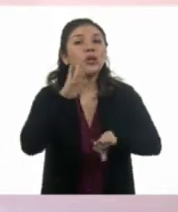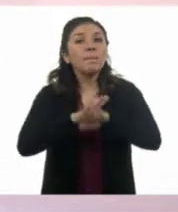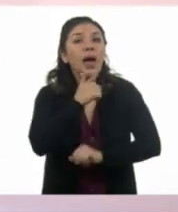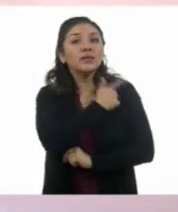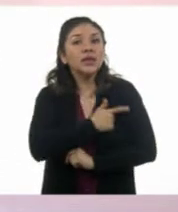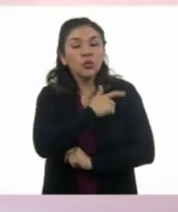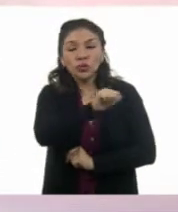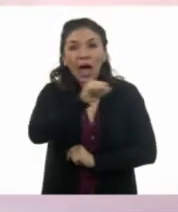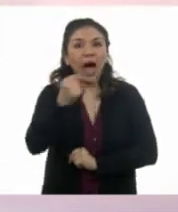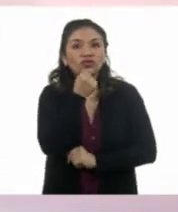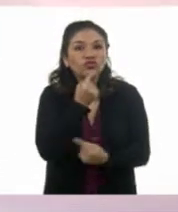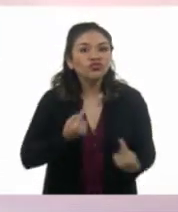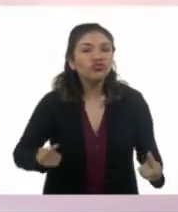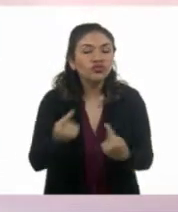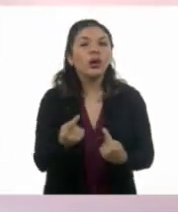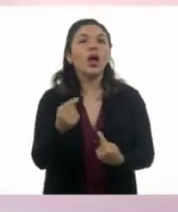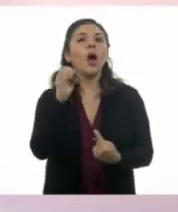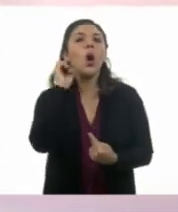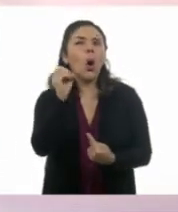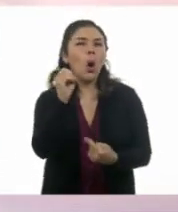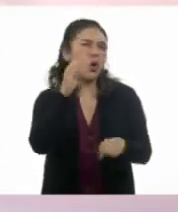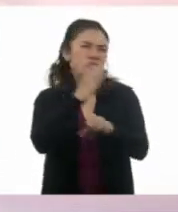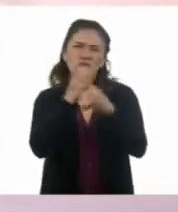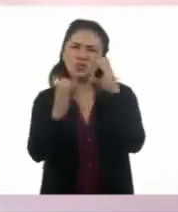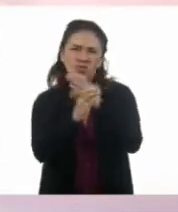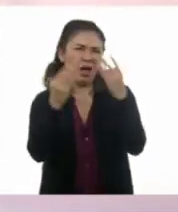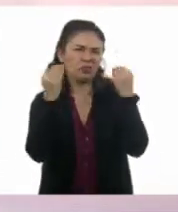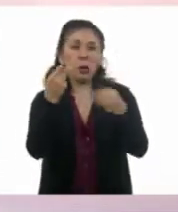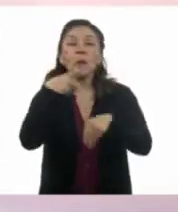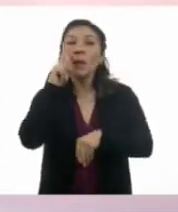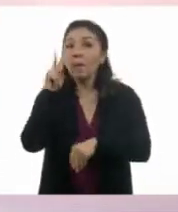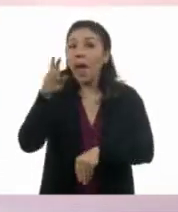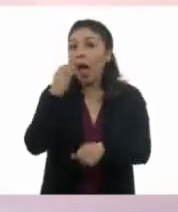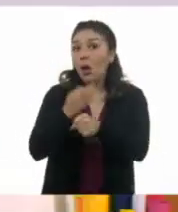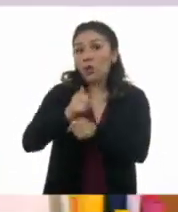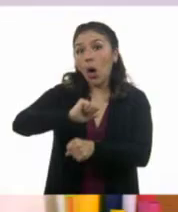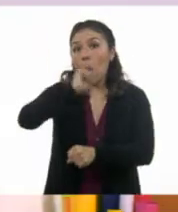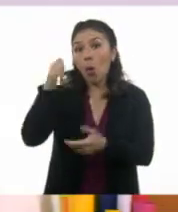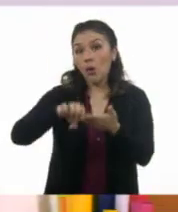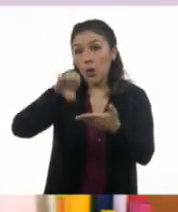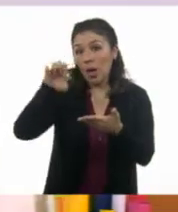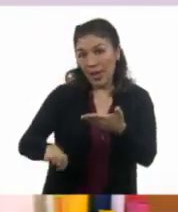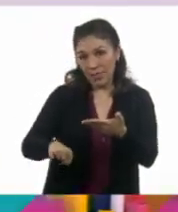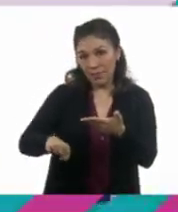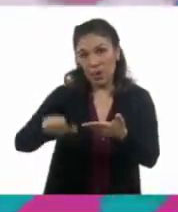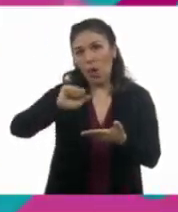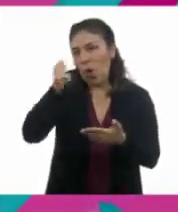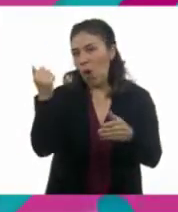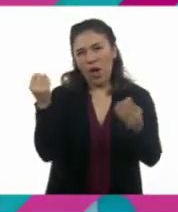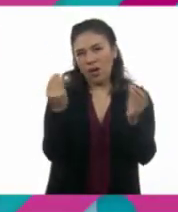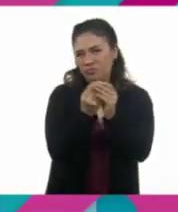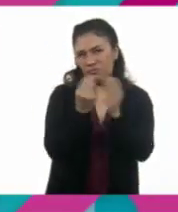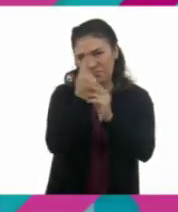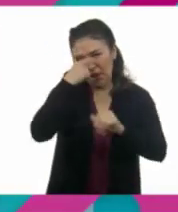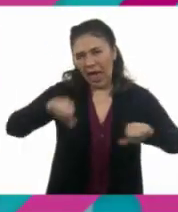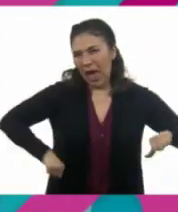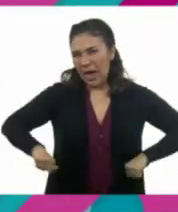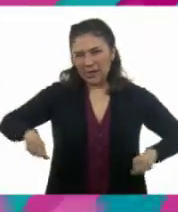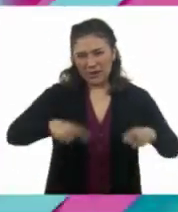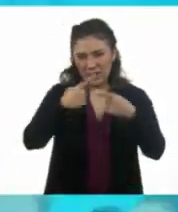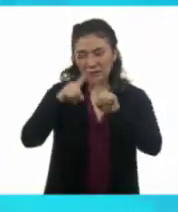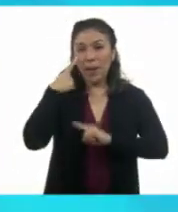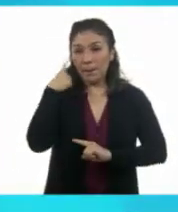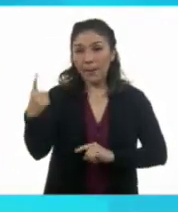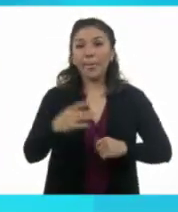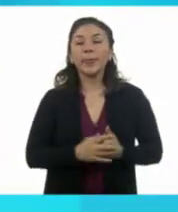nuestros amigos. Y además, pero supongo que ahorita tenemos otro ejemplo de otro tipo de actividades. Así es.